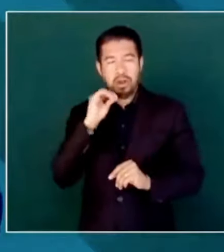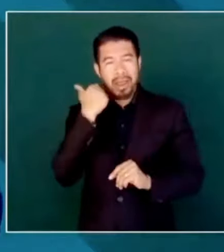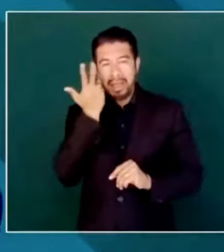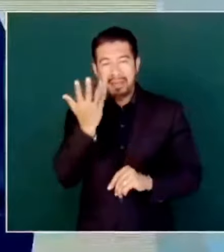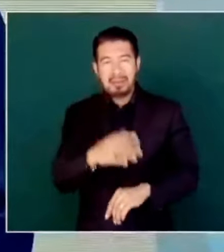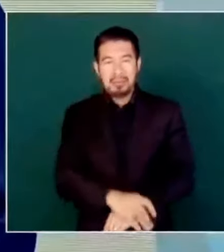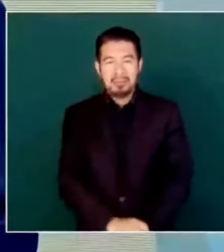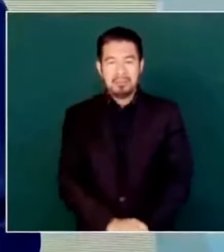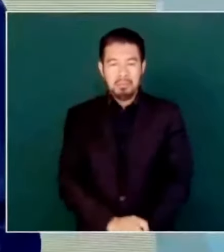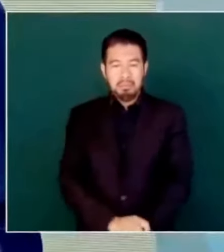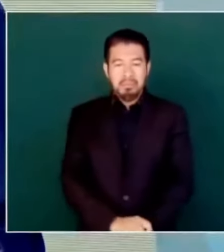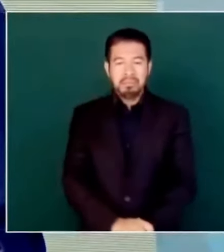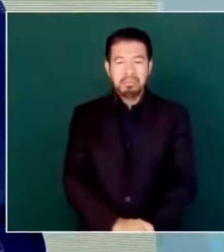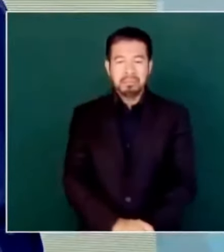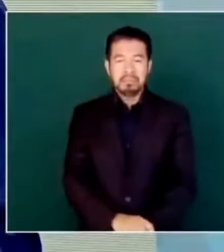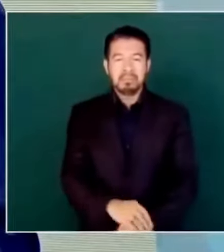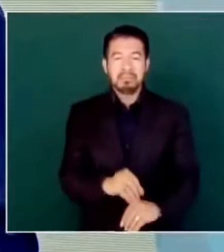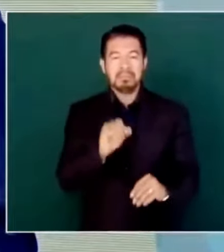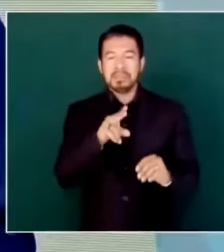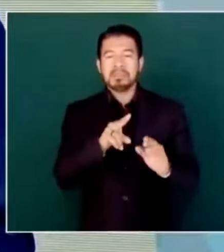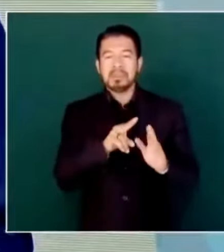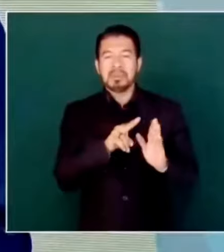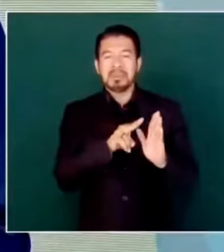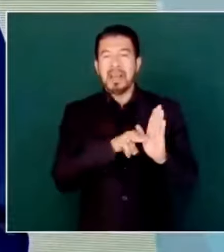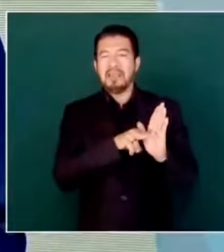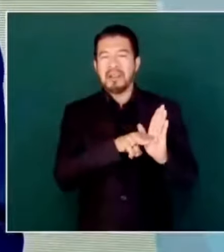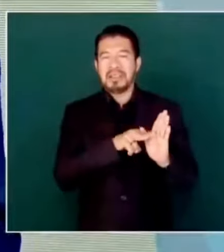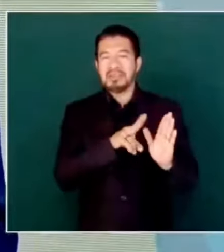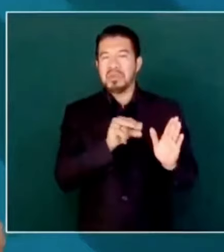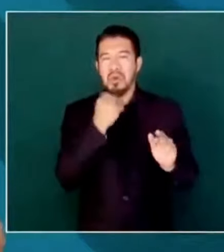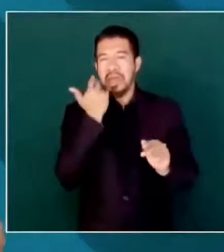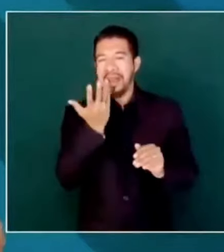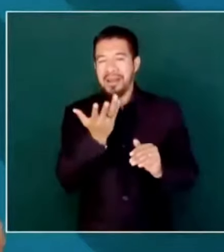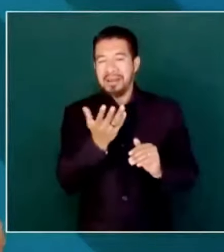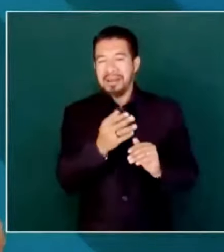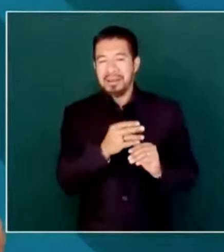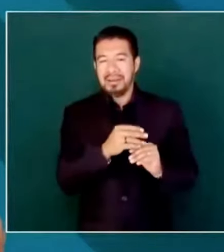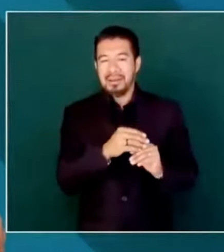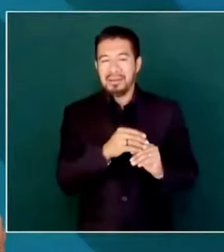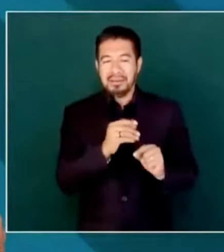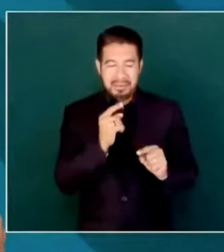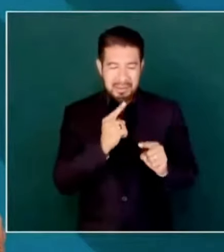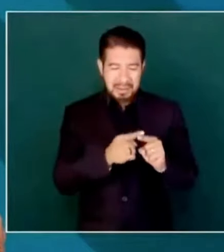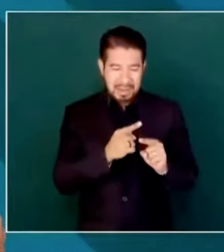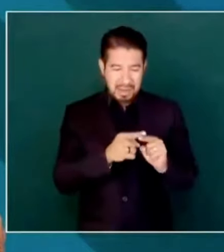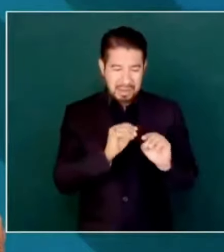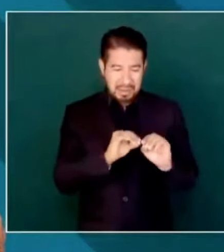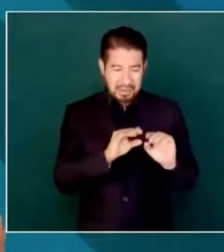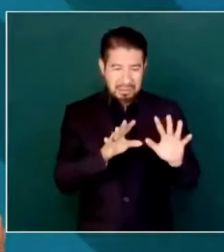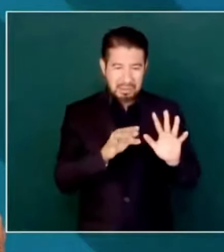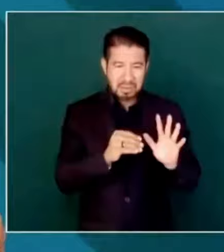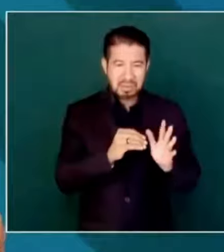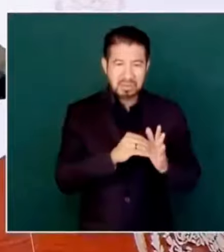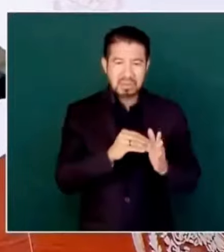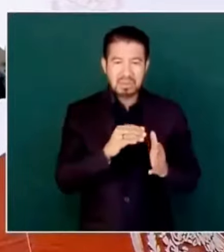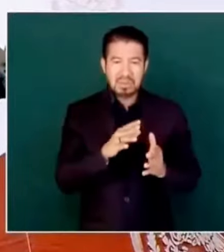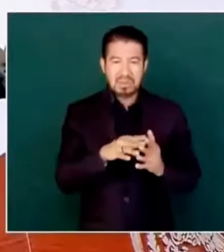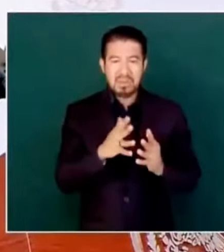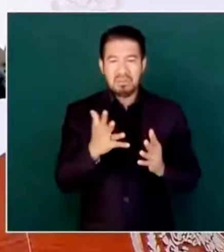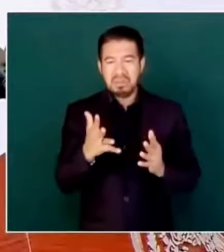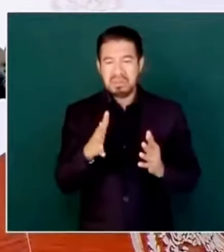Ni Netflix, terminó transmitiéndolo, pero con